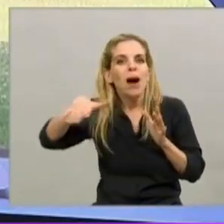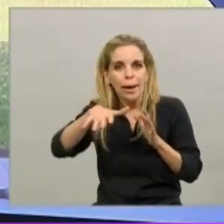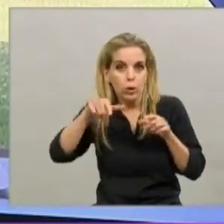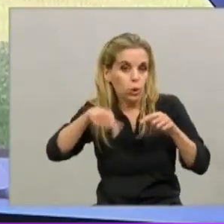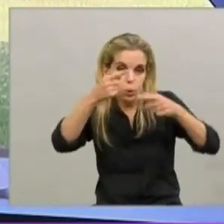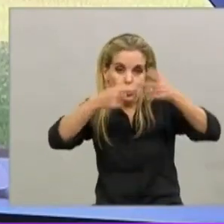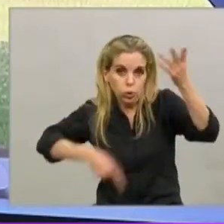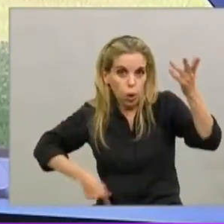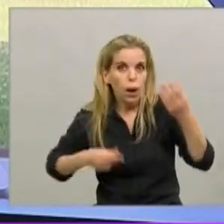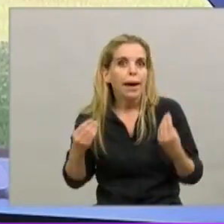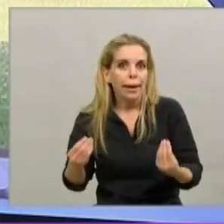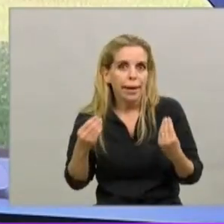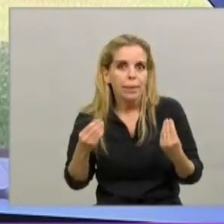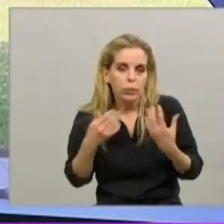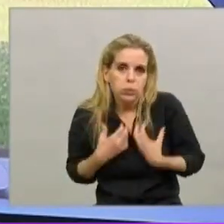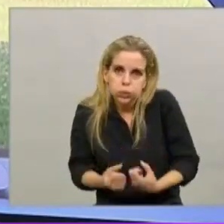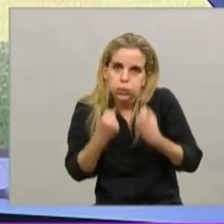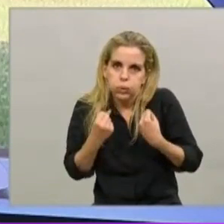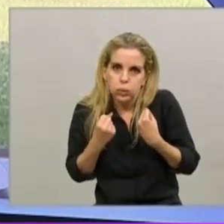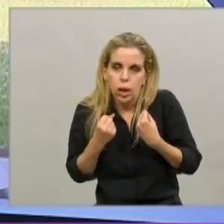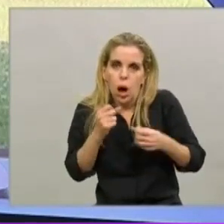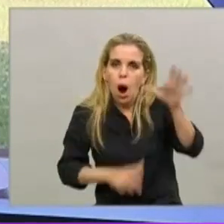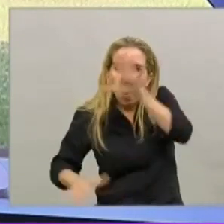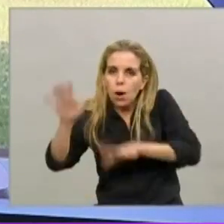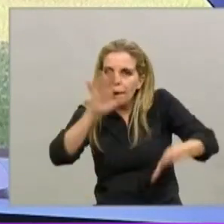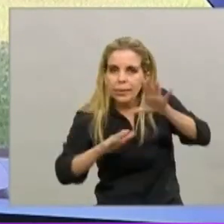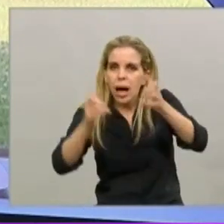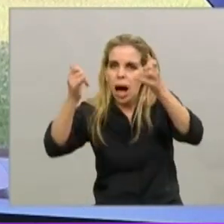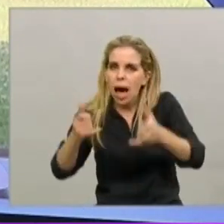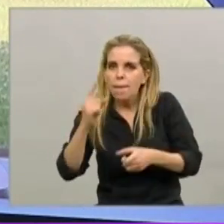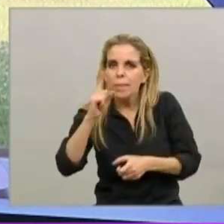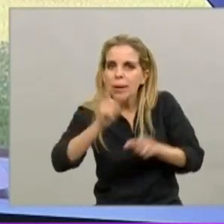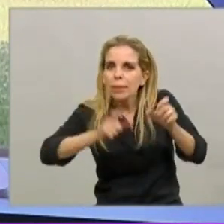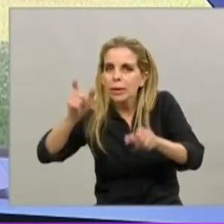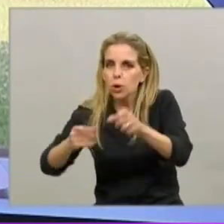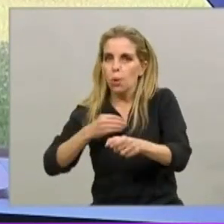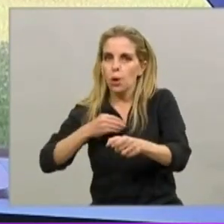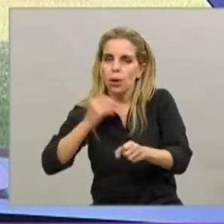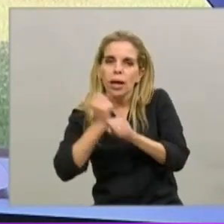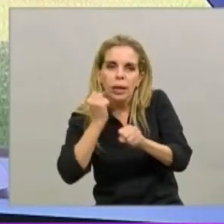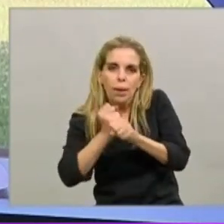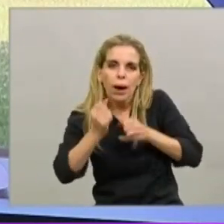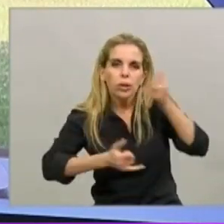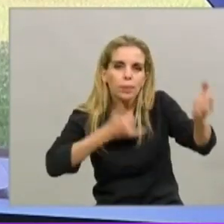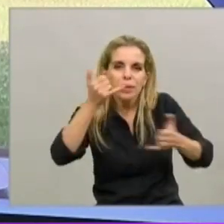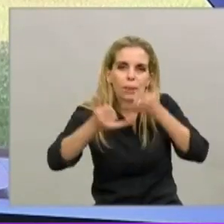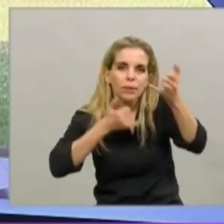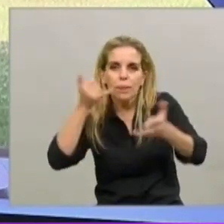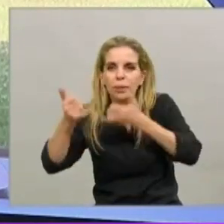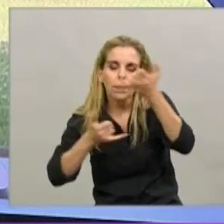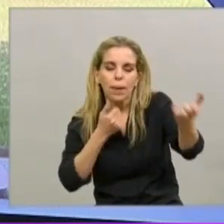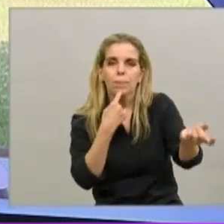un enorme esfuerzo logístico. Tenemos 1.000 personas trabajando, llamando por teléfono, haciendo ese seguimiento, viendo si están